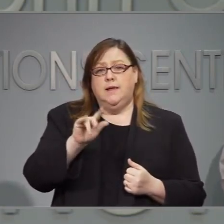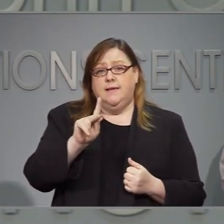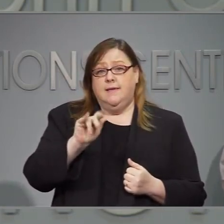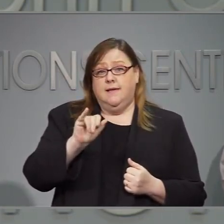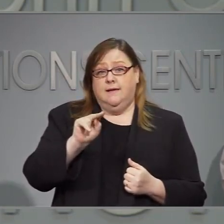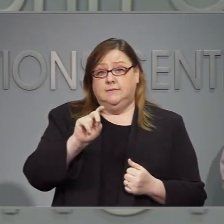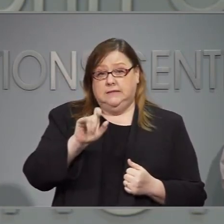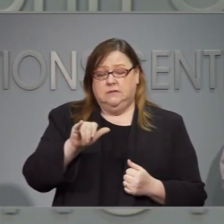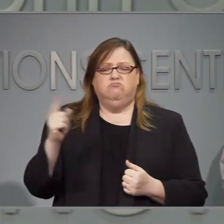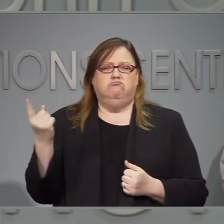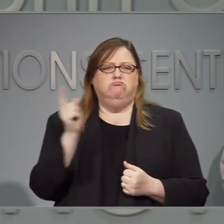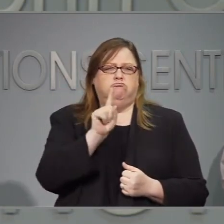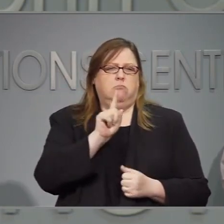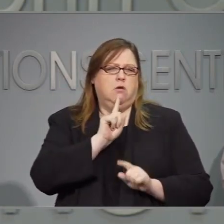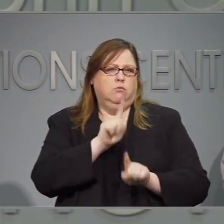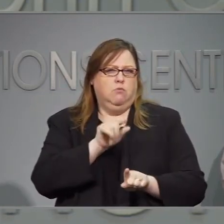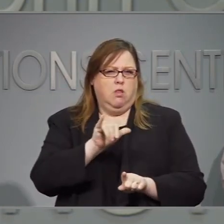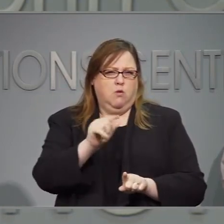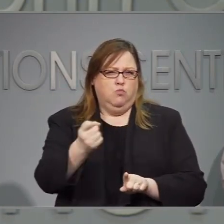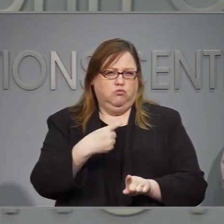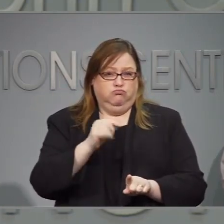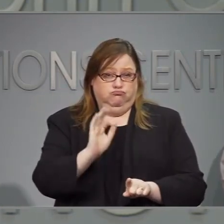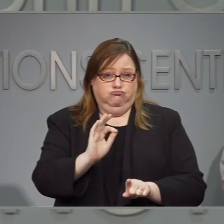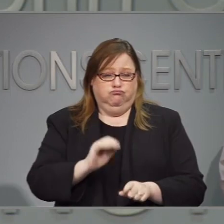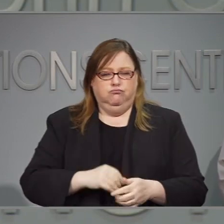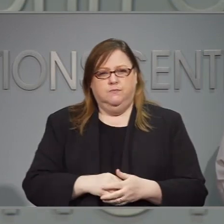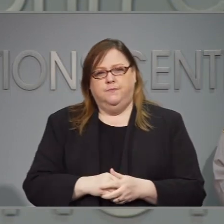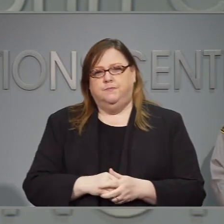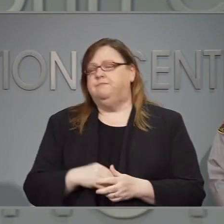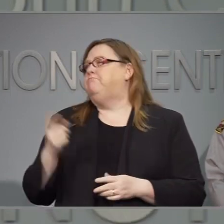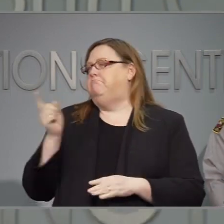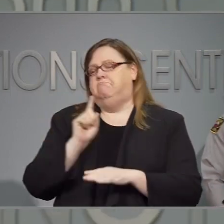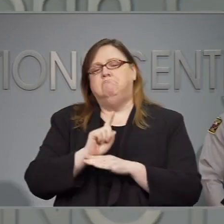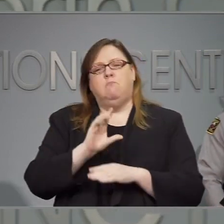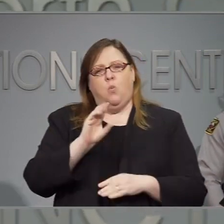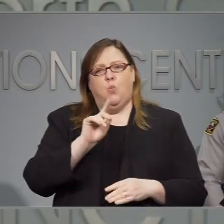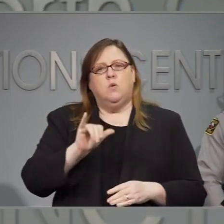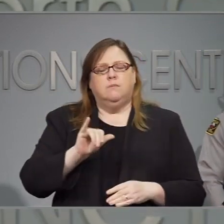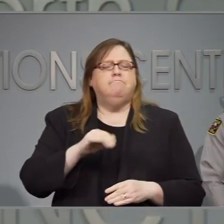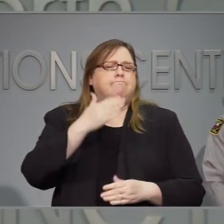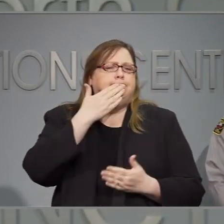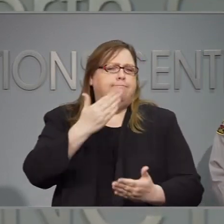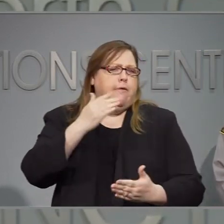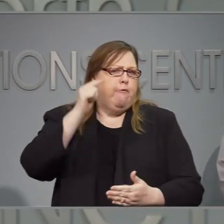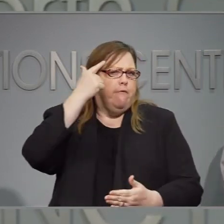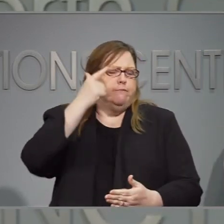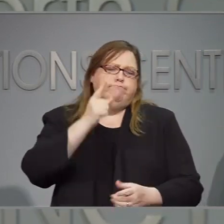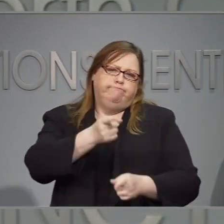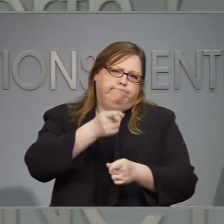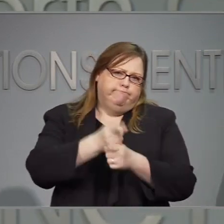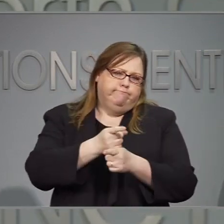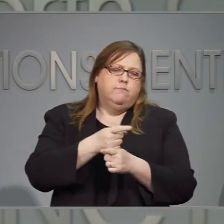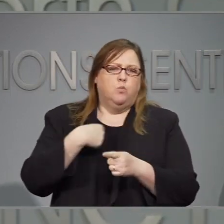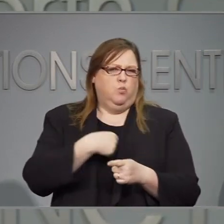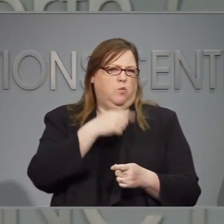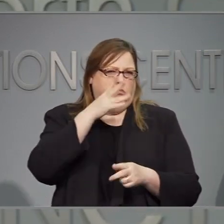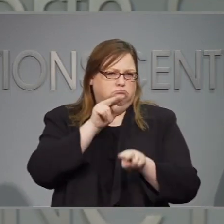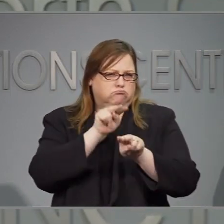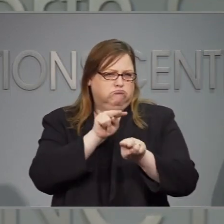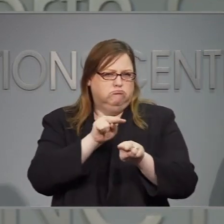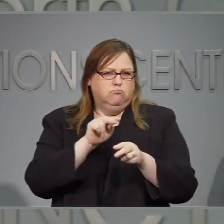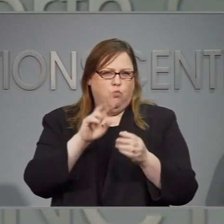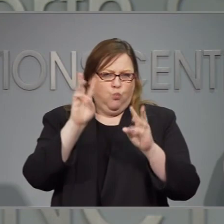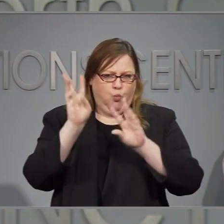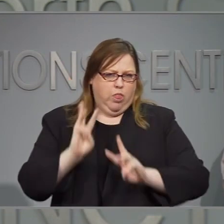le del Departamento de Salud y Servicio Manos que conteste. Gracias, gobernador. Respuesta, esto es correcto. nosotros